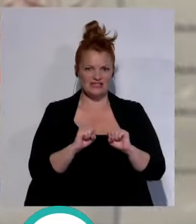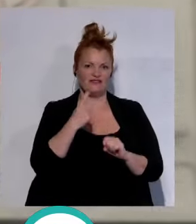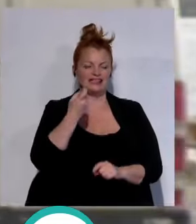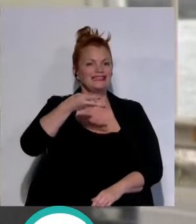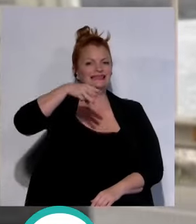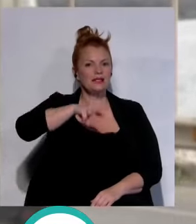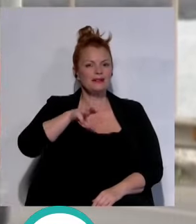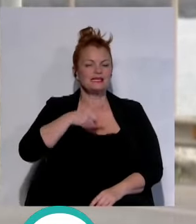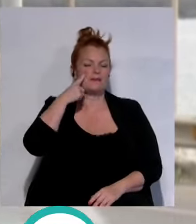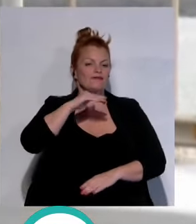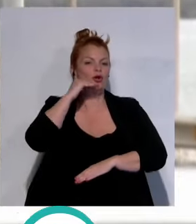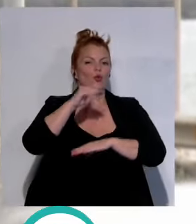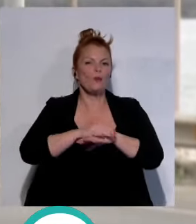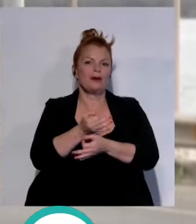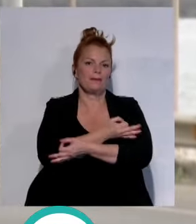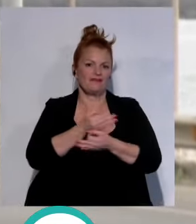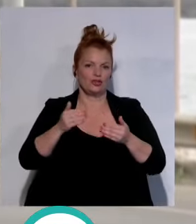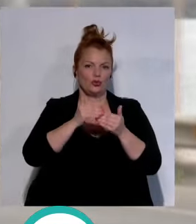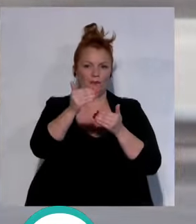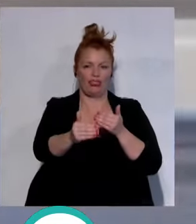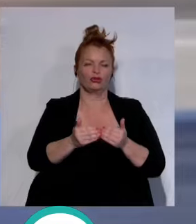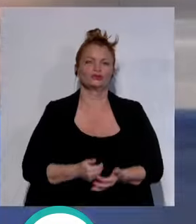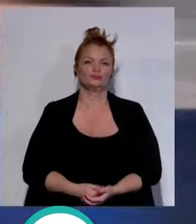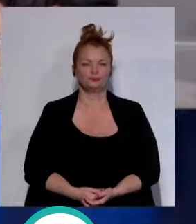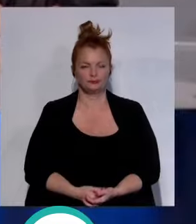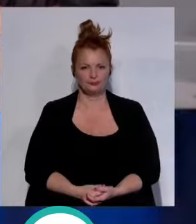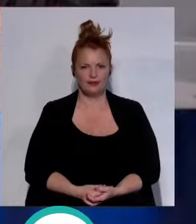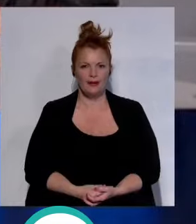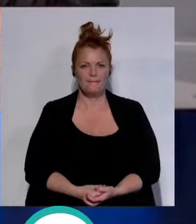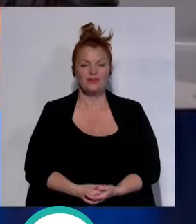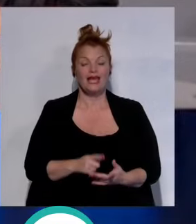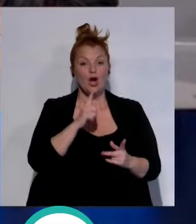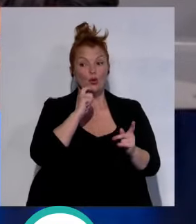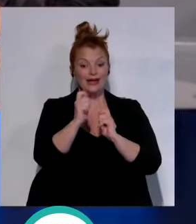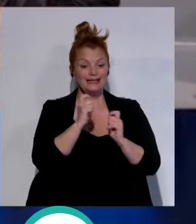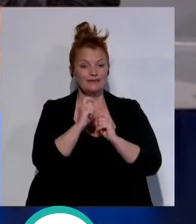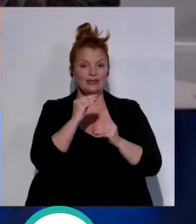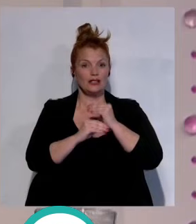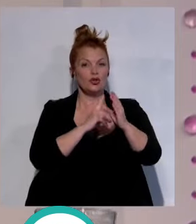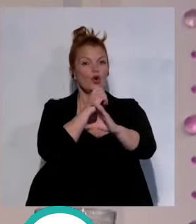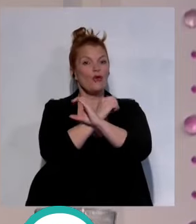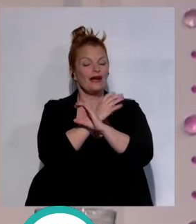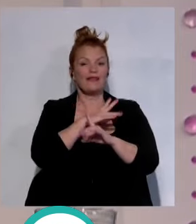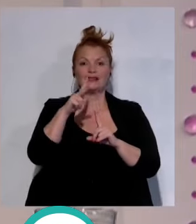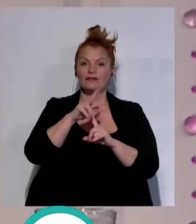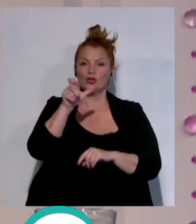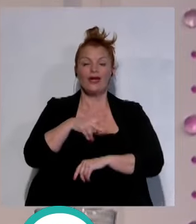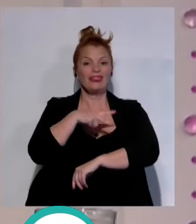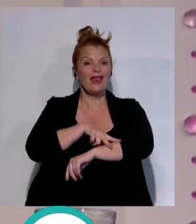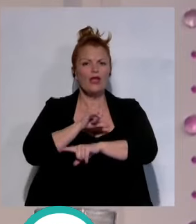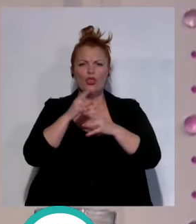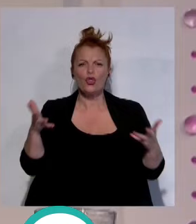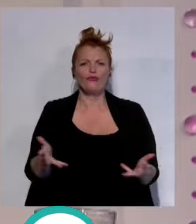meses para ver si se cumplen los plazos previstos en una entrevista realizada en Onda Cádiz Televisión la delegada de